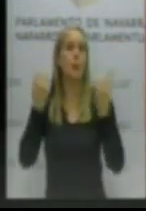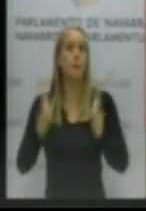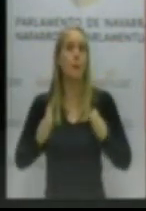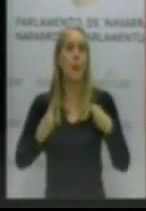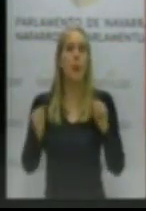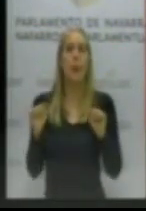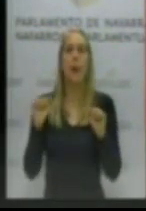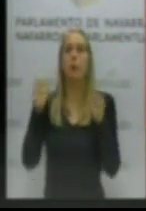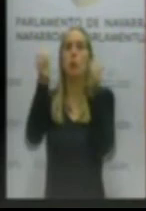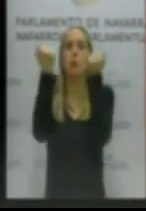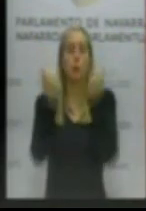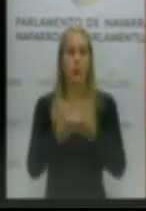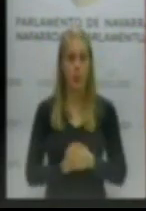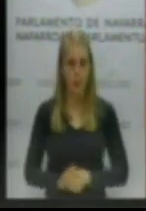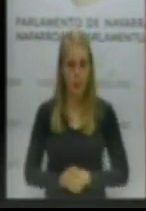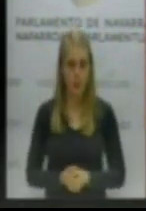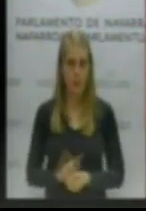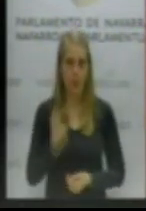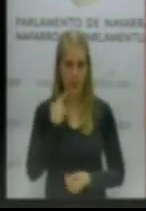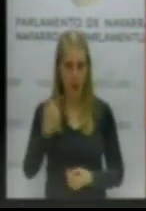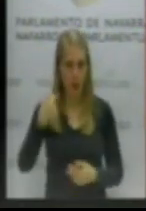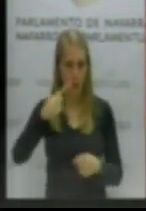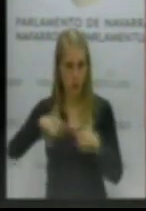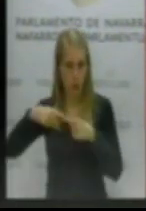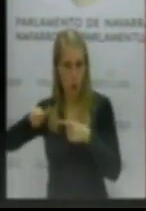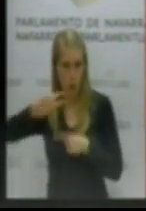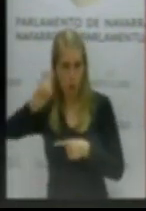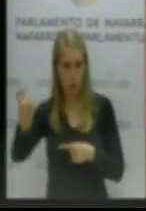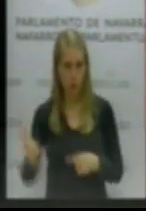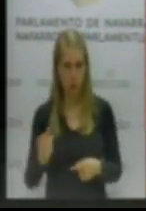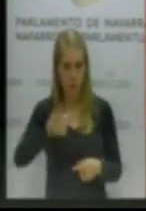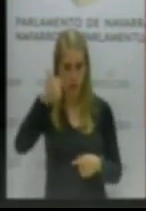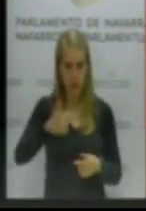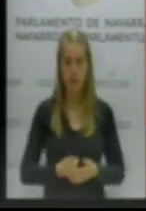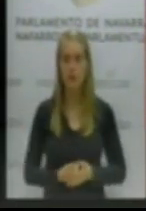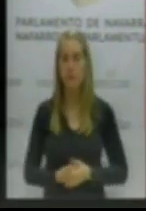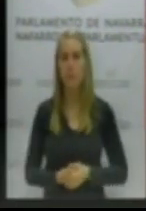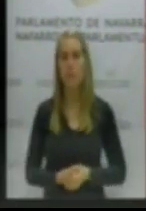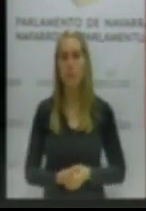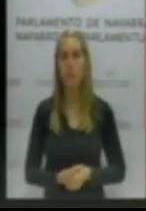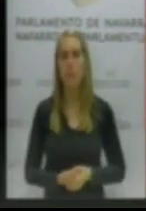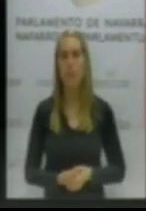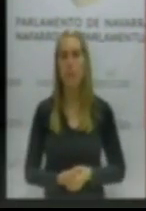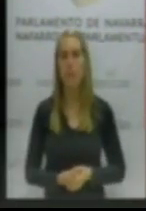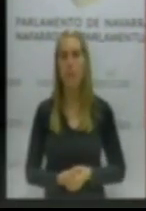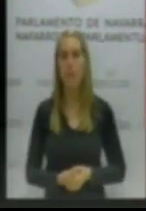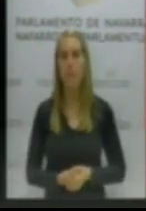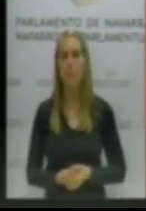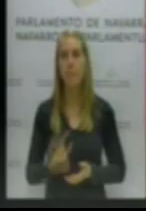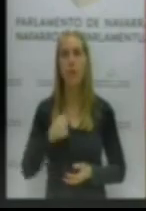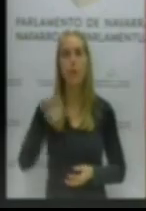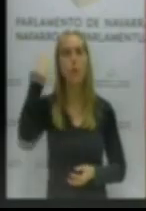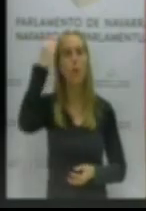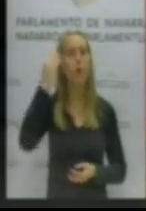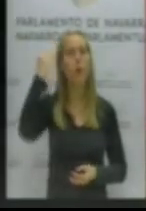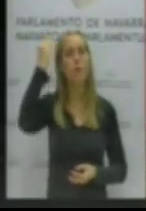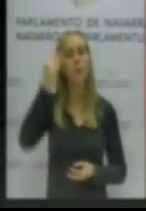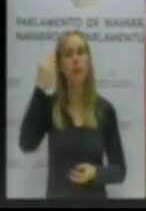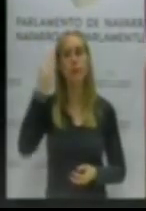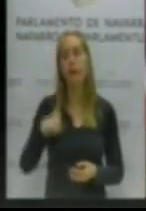Pero también decía más, ¿eh? Decía que yo creo que podemos hacer señora